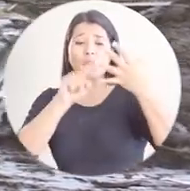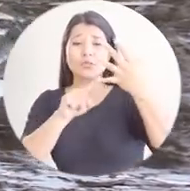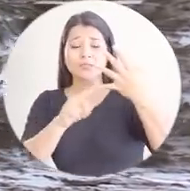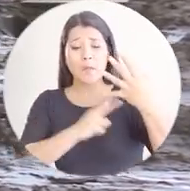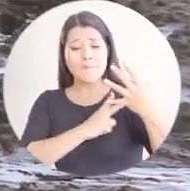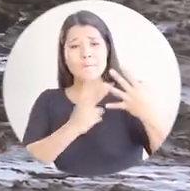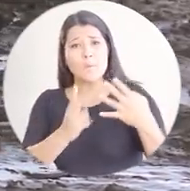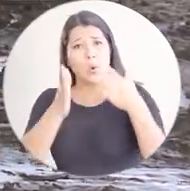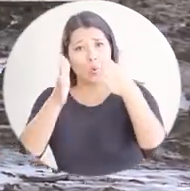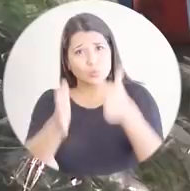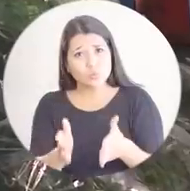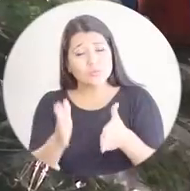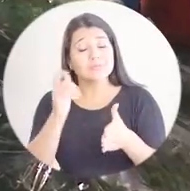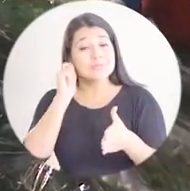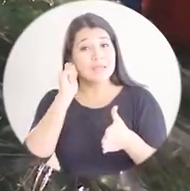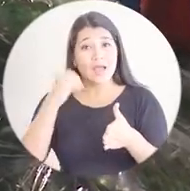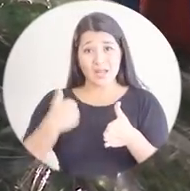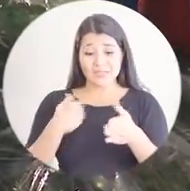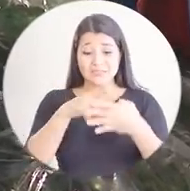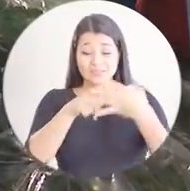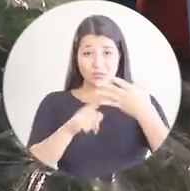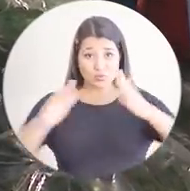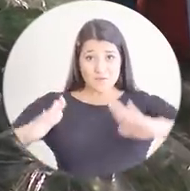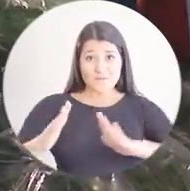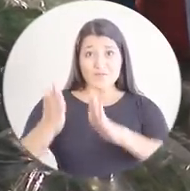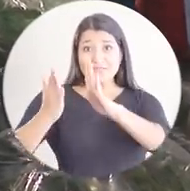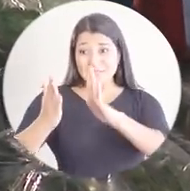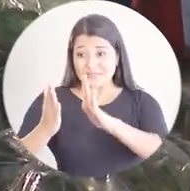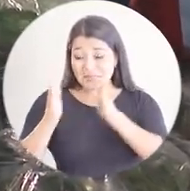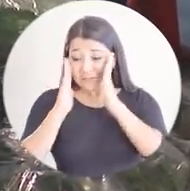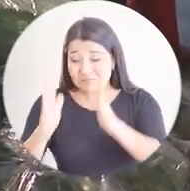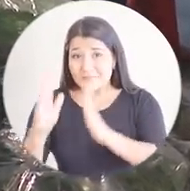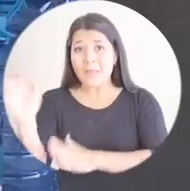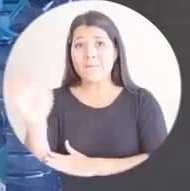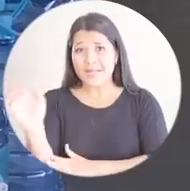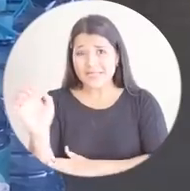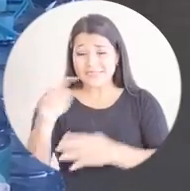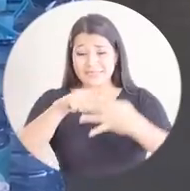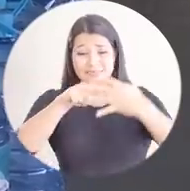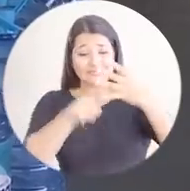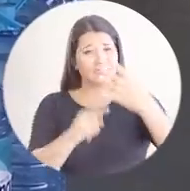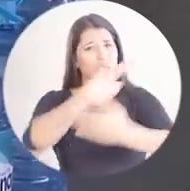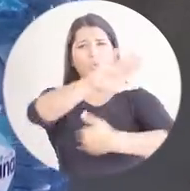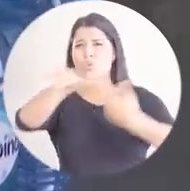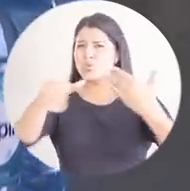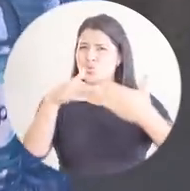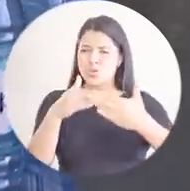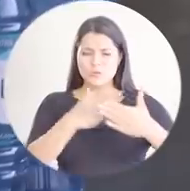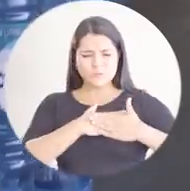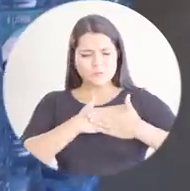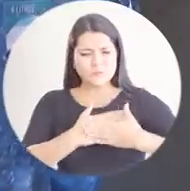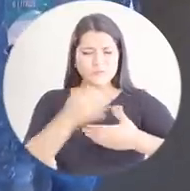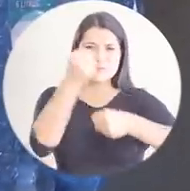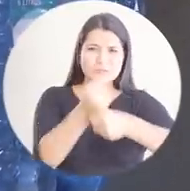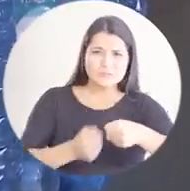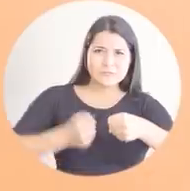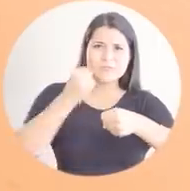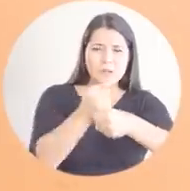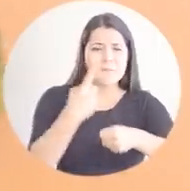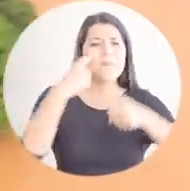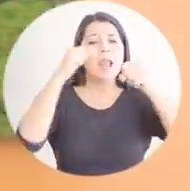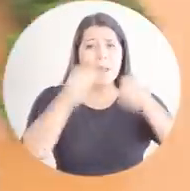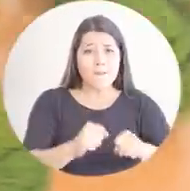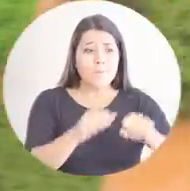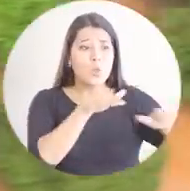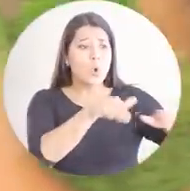trabajadores, voluntarios y voluntarias que enfrentaron esta emergencia, todos y todas dimos nuestro mejor esfuerzo para